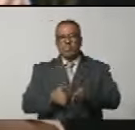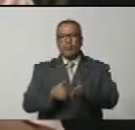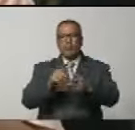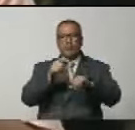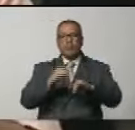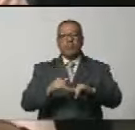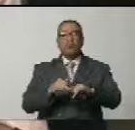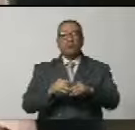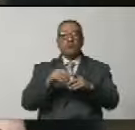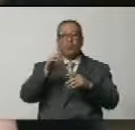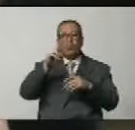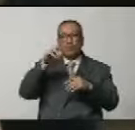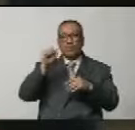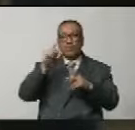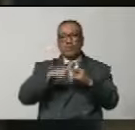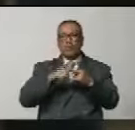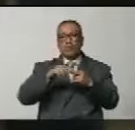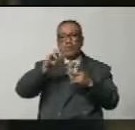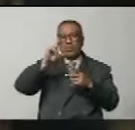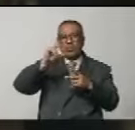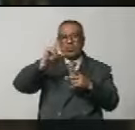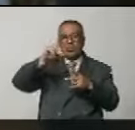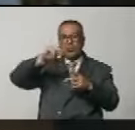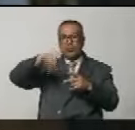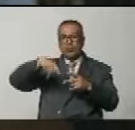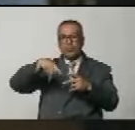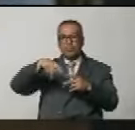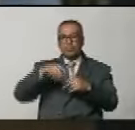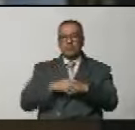asesinos, Álvaro Uribe Vélez y Leopoldo López.